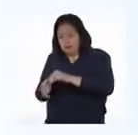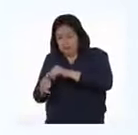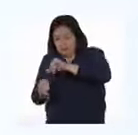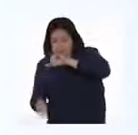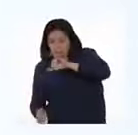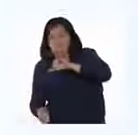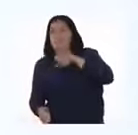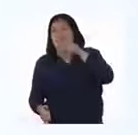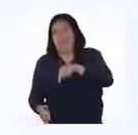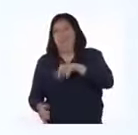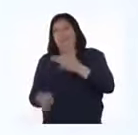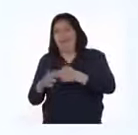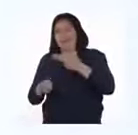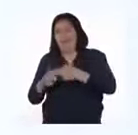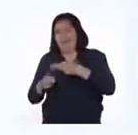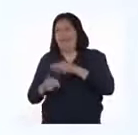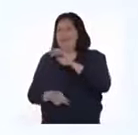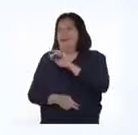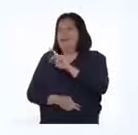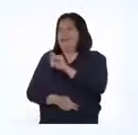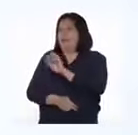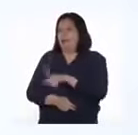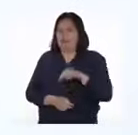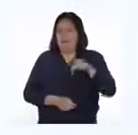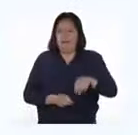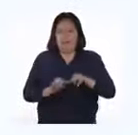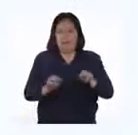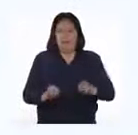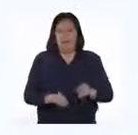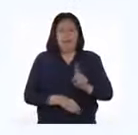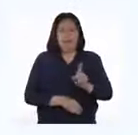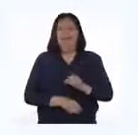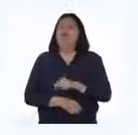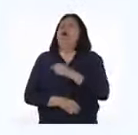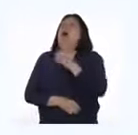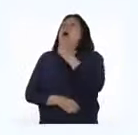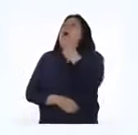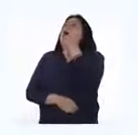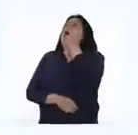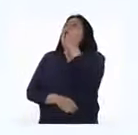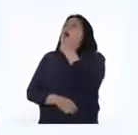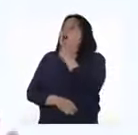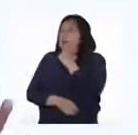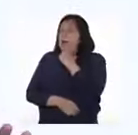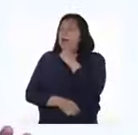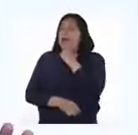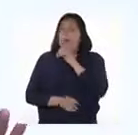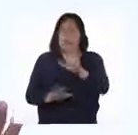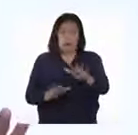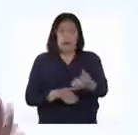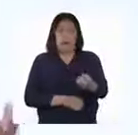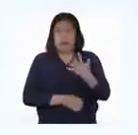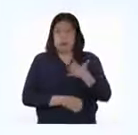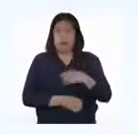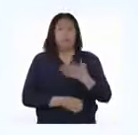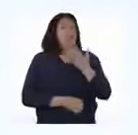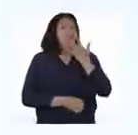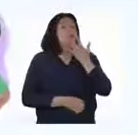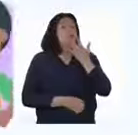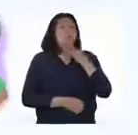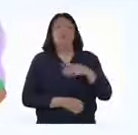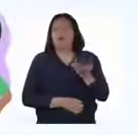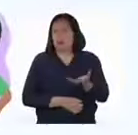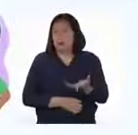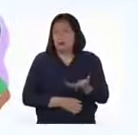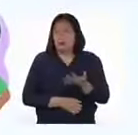son las magnitudes, no la mesa. Entiendo. A ver, ¿y qué me dices del color de la mesa?